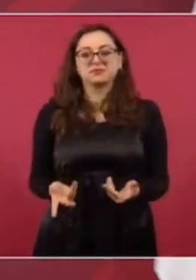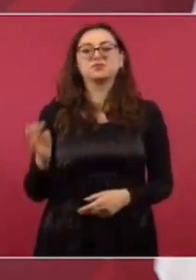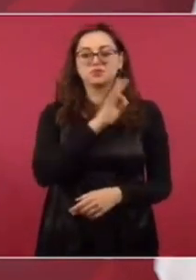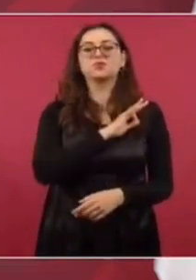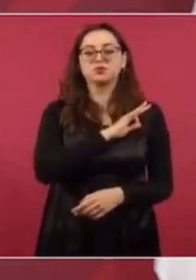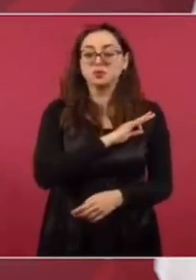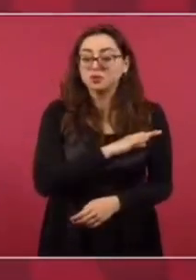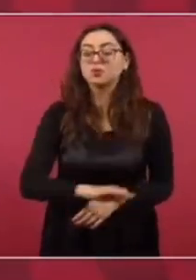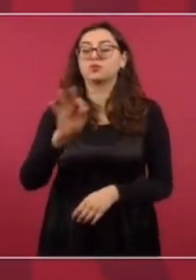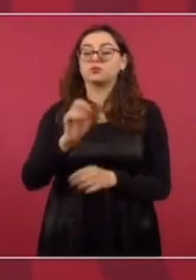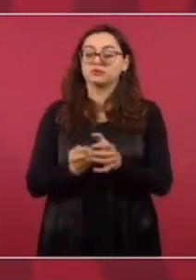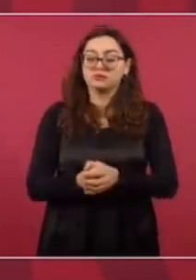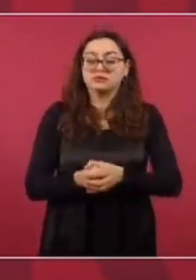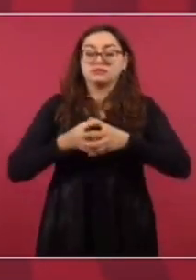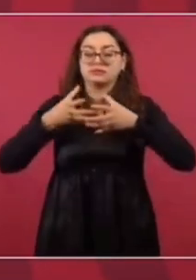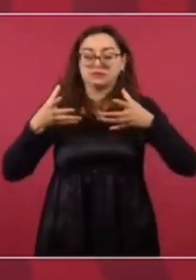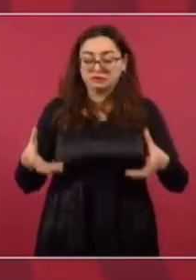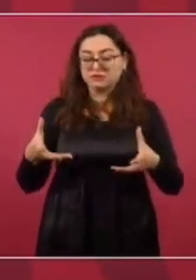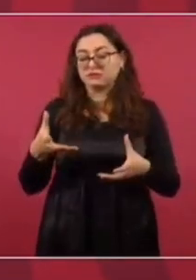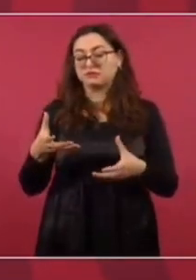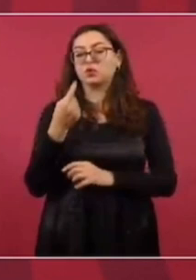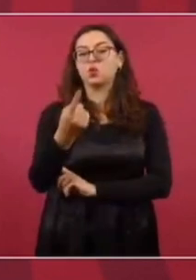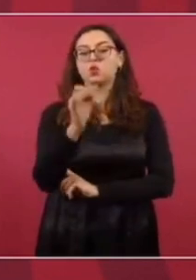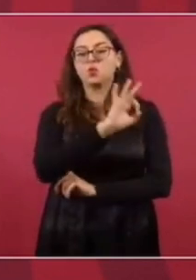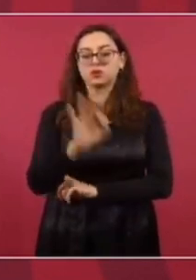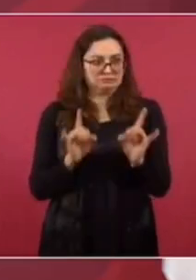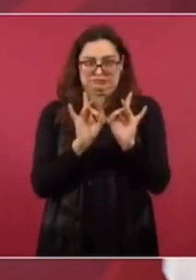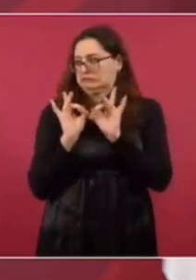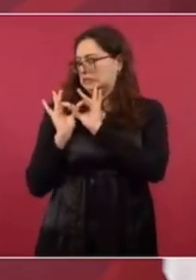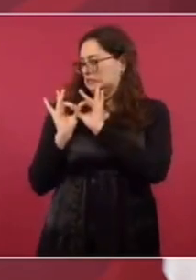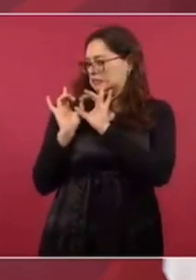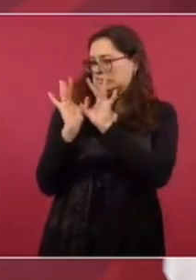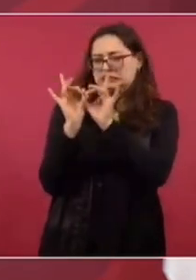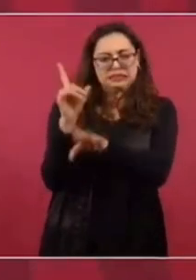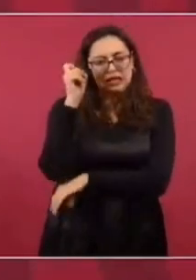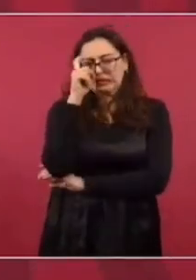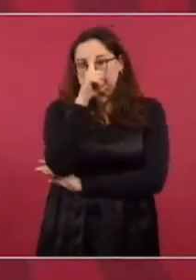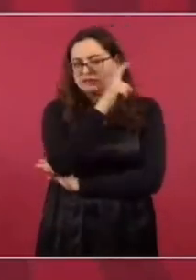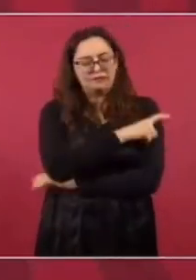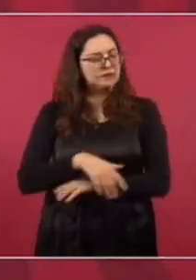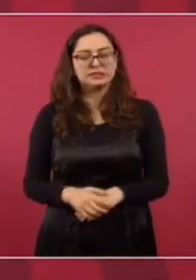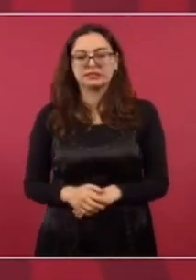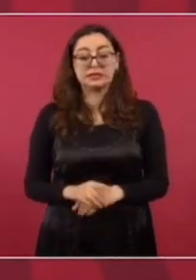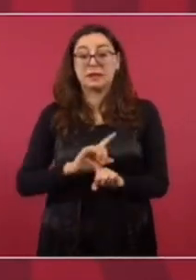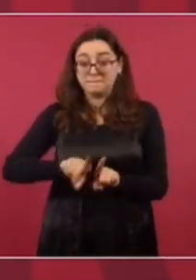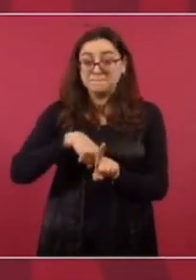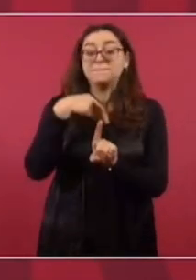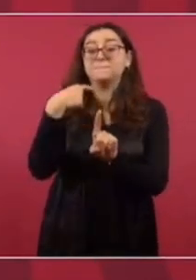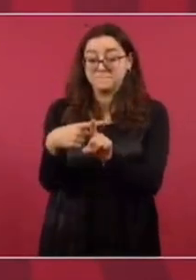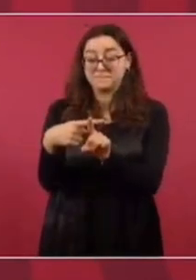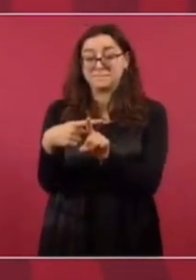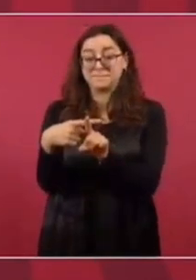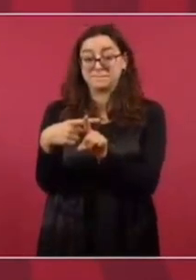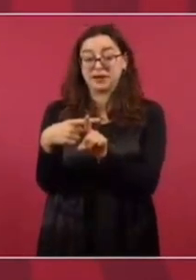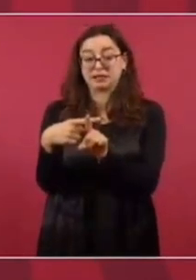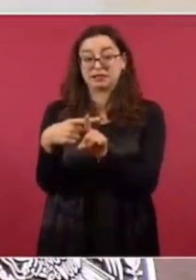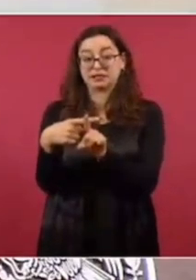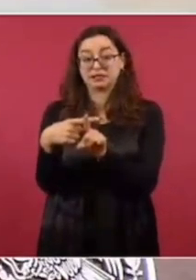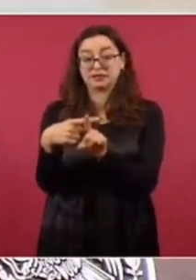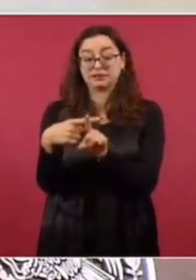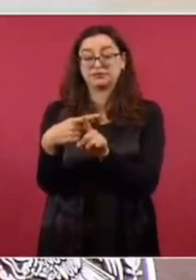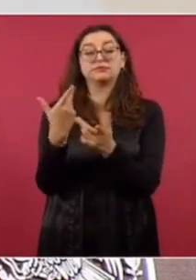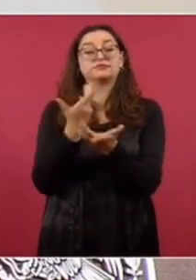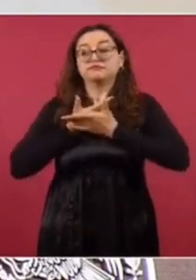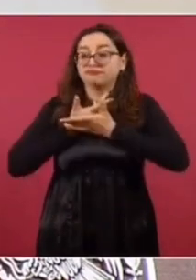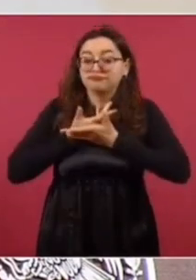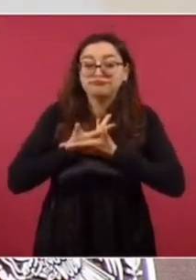crecer cuando menos, en promedio 1% anual y con un añadido muy importante, una